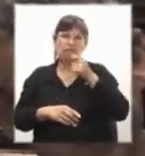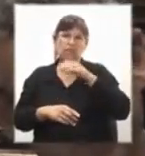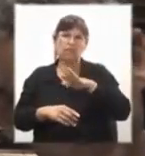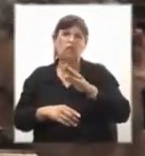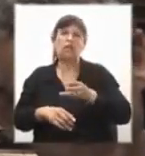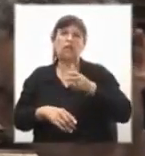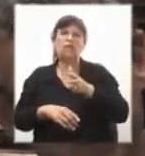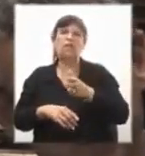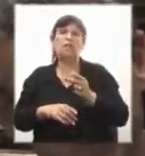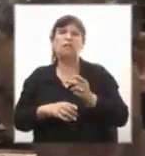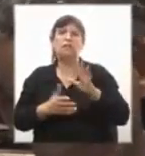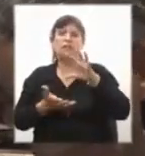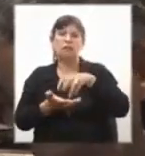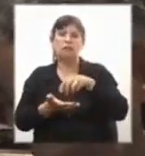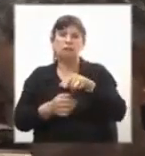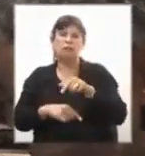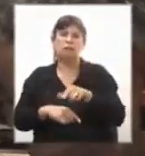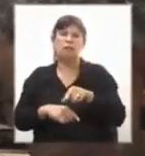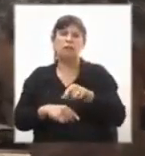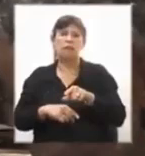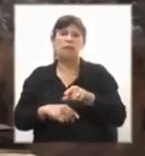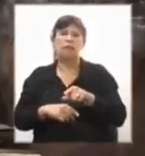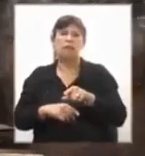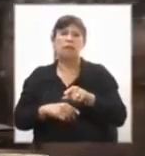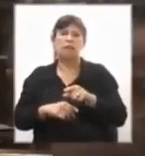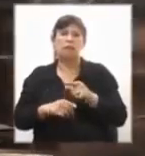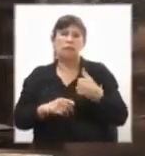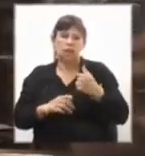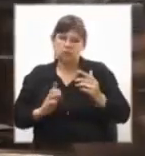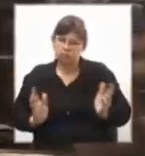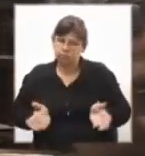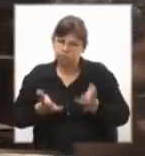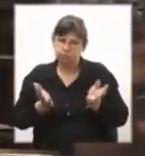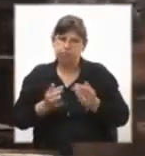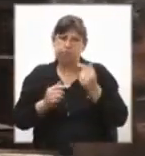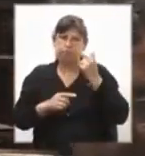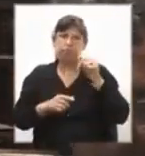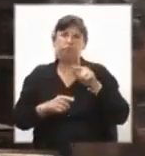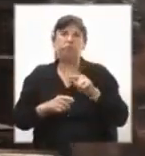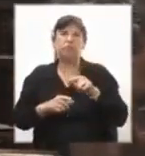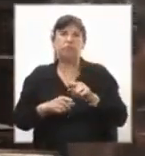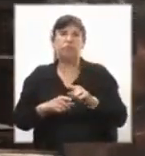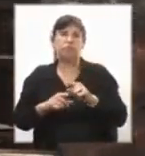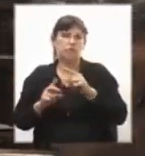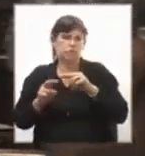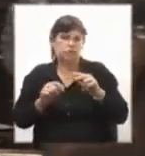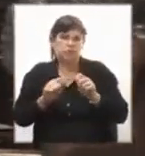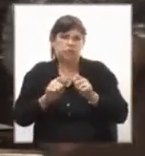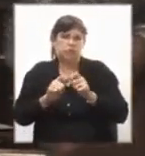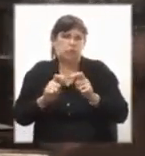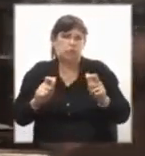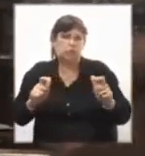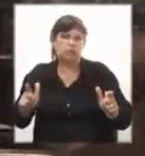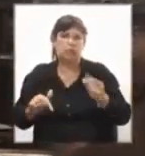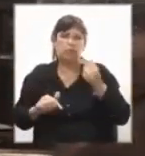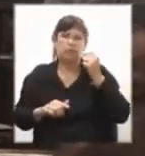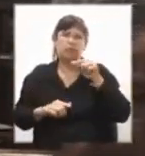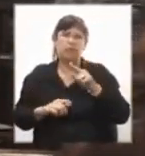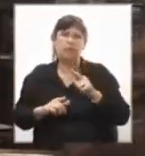fecha de la localidad. Cardona es una localidad muy pujante, es en constante crecimiento,